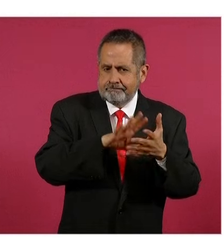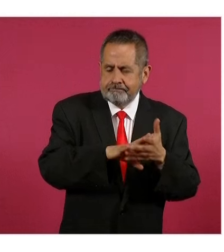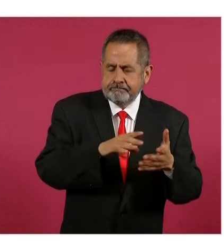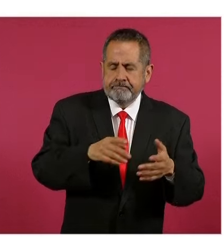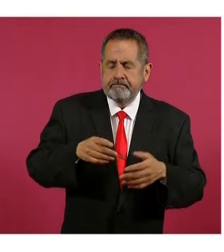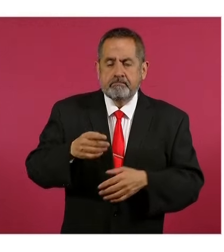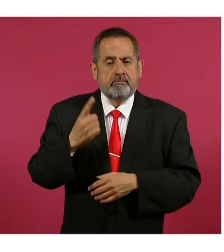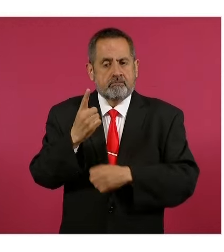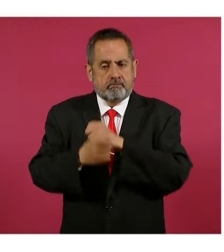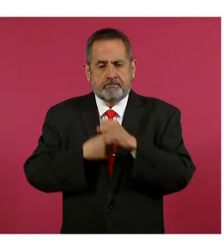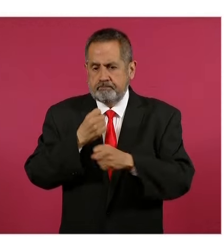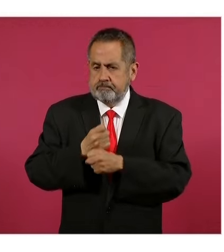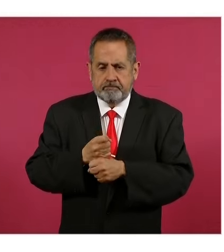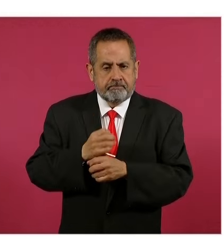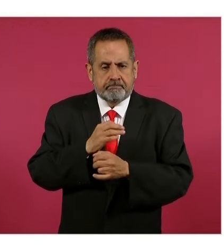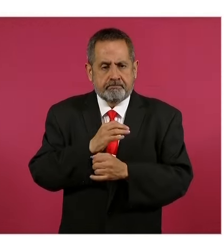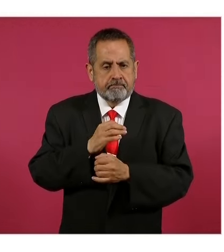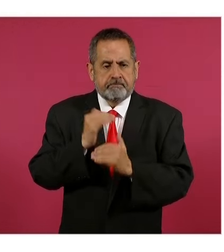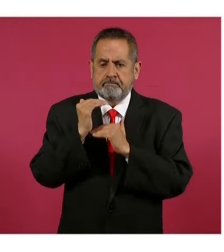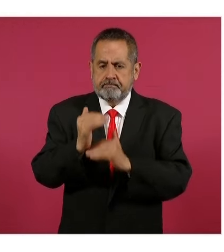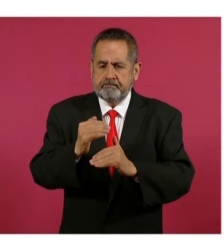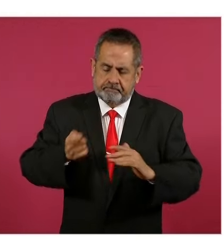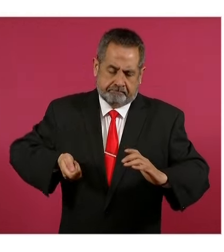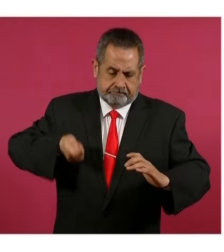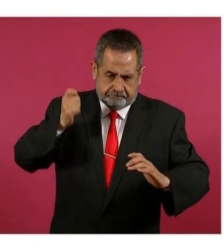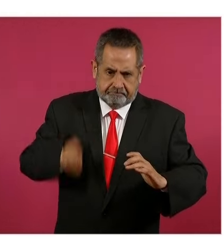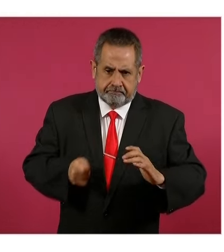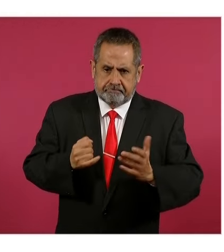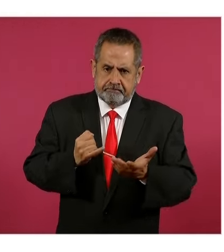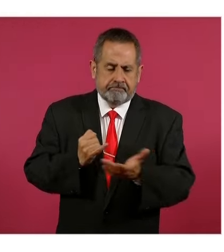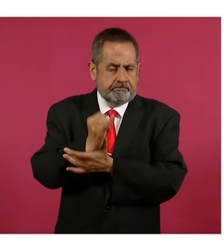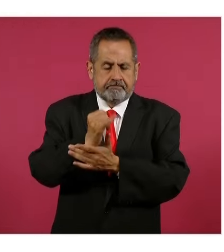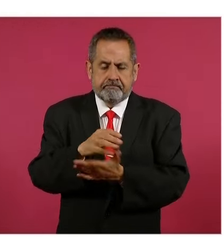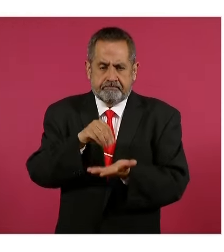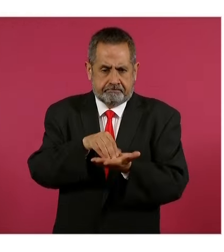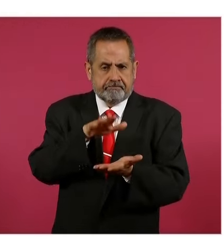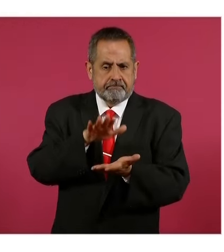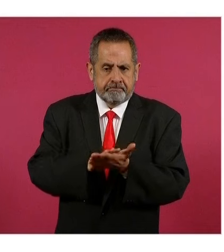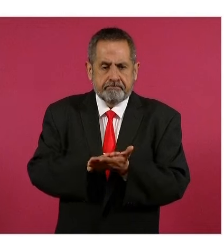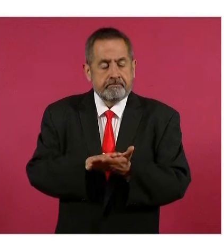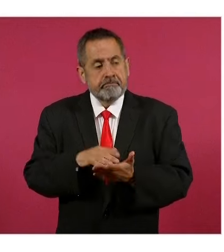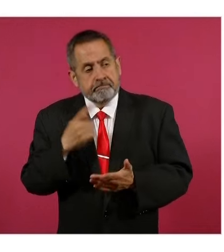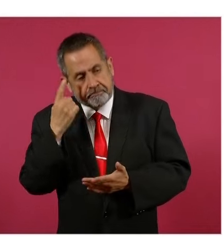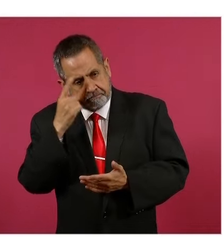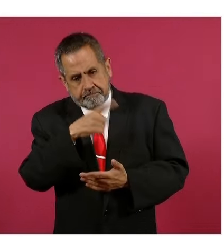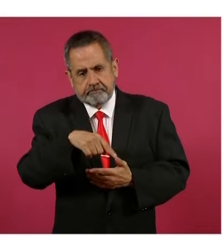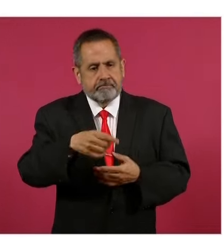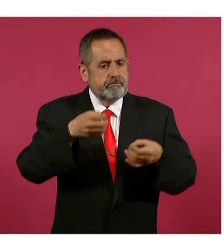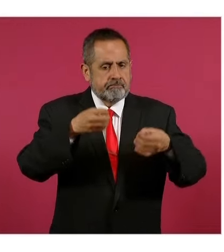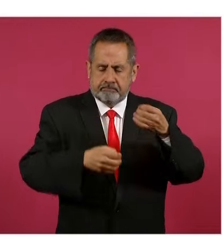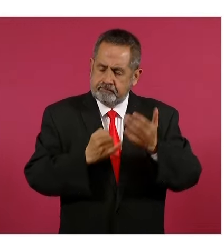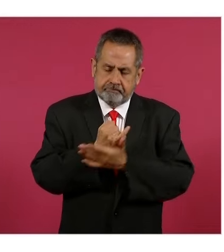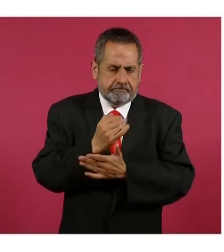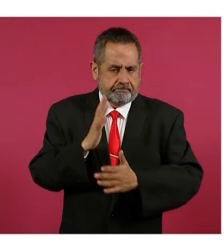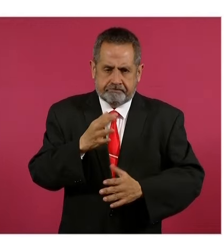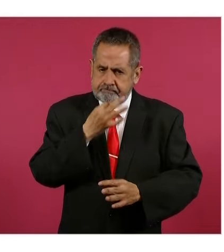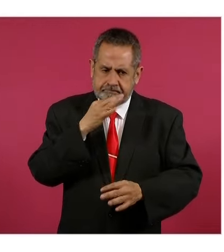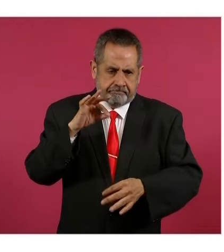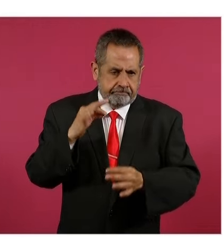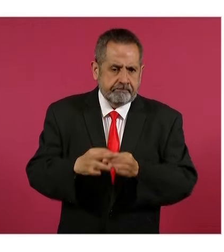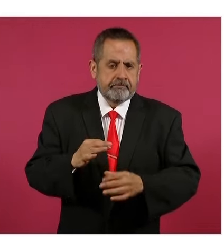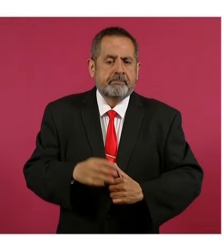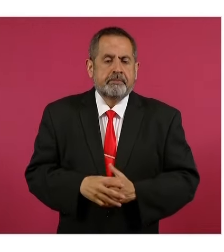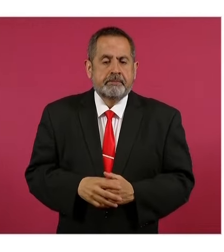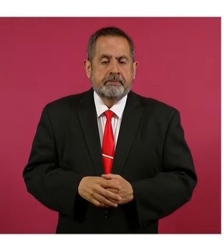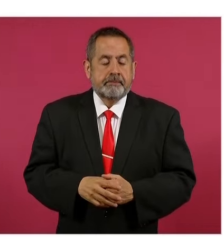este plazo tendrá que justificarse por parte de los juzgadores. Una renovación de